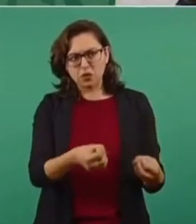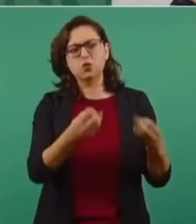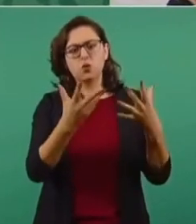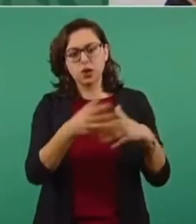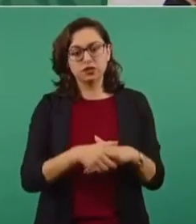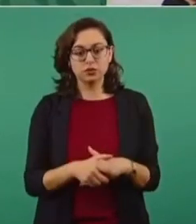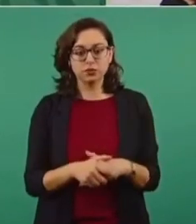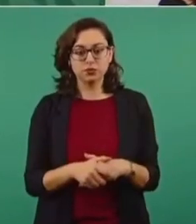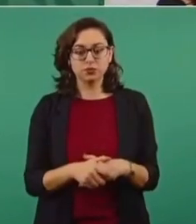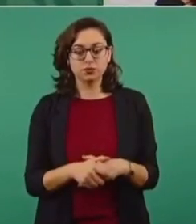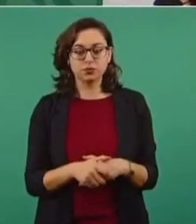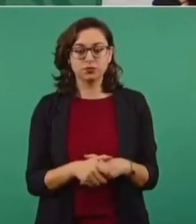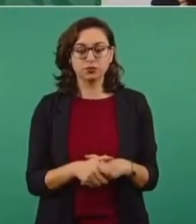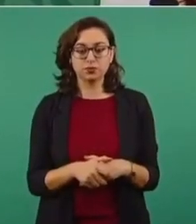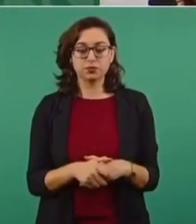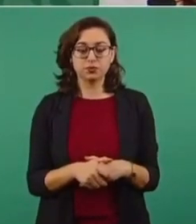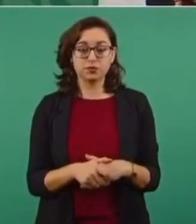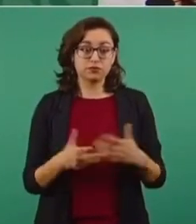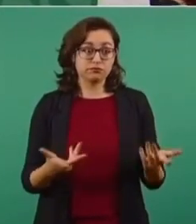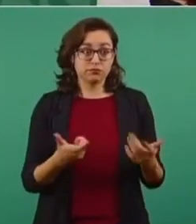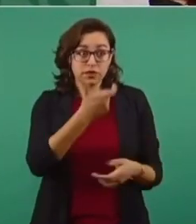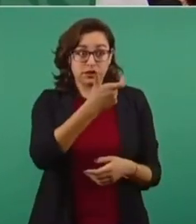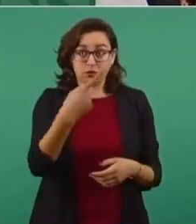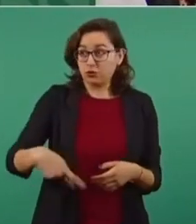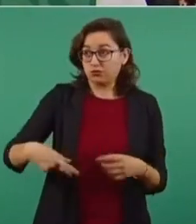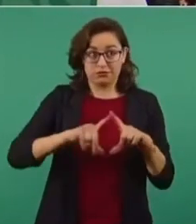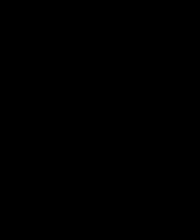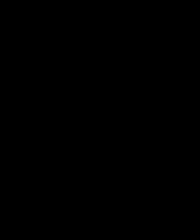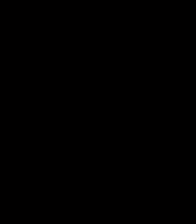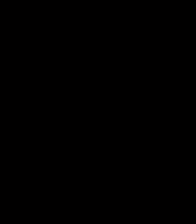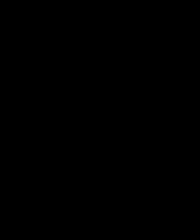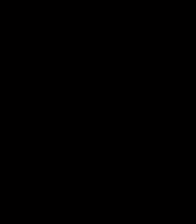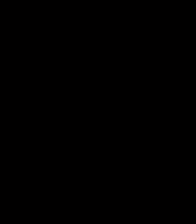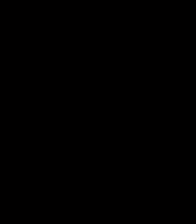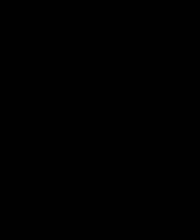su dinero, porque es de la nación, es de todos los mexicanos.